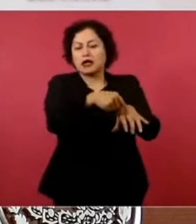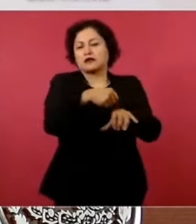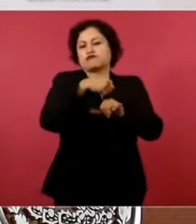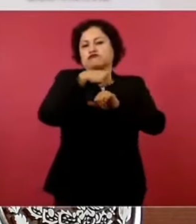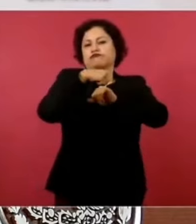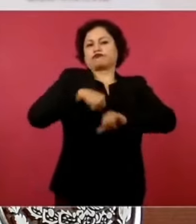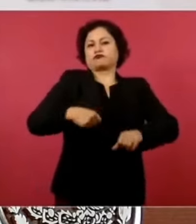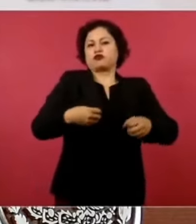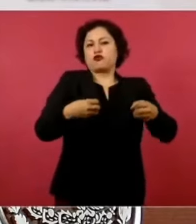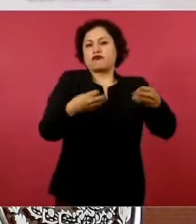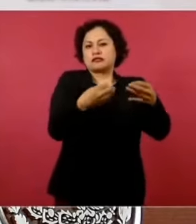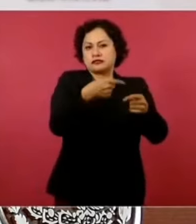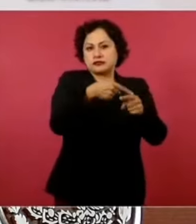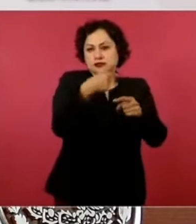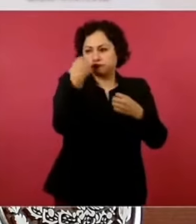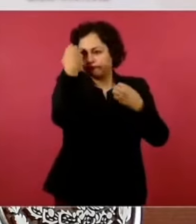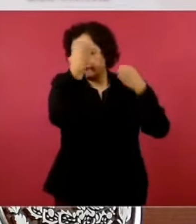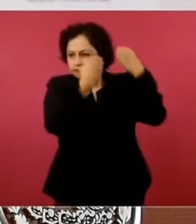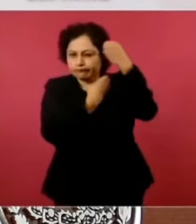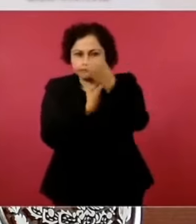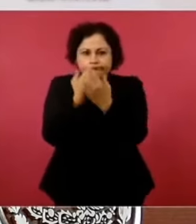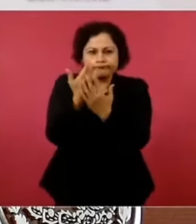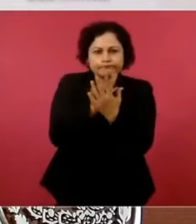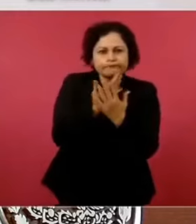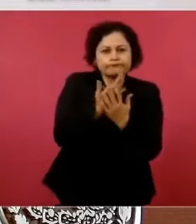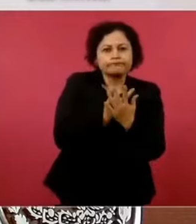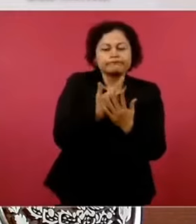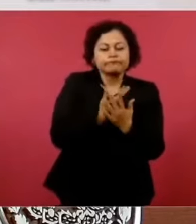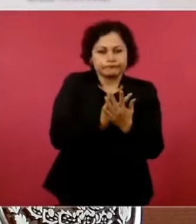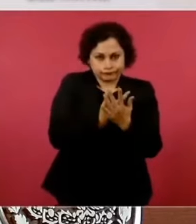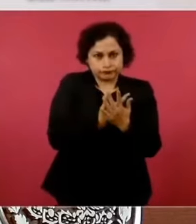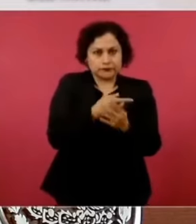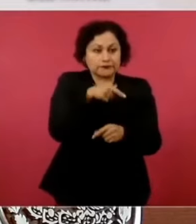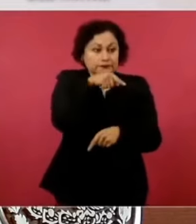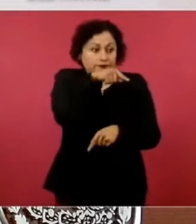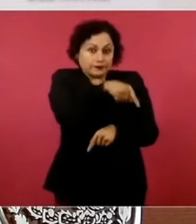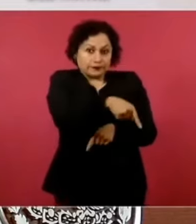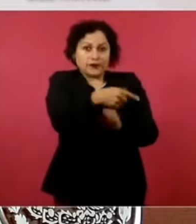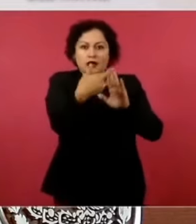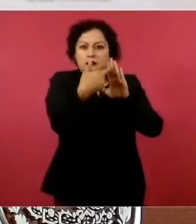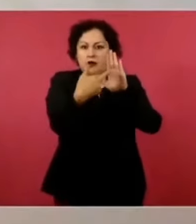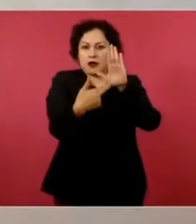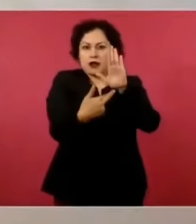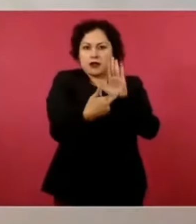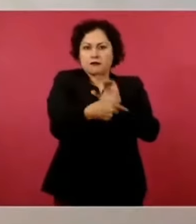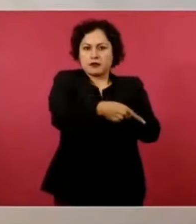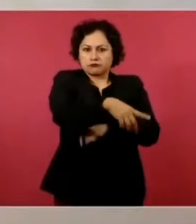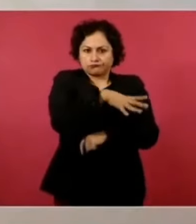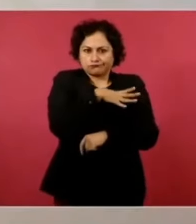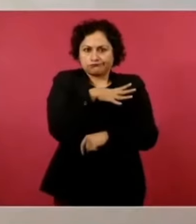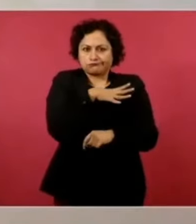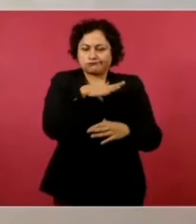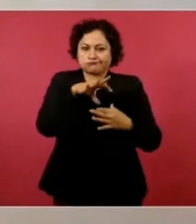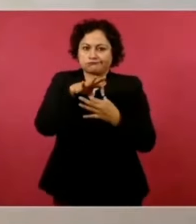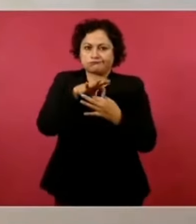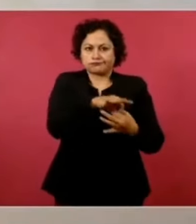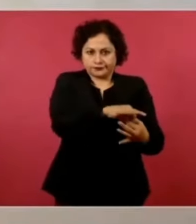unos criterios. Los criterios también proceden